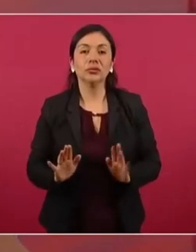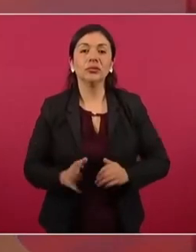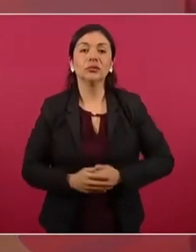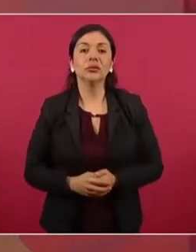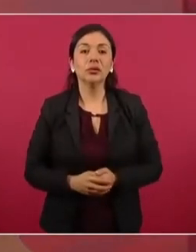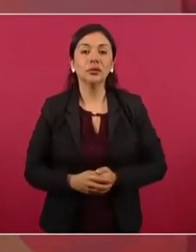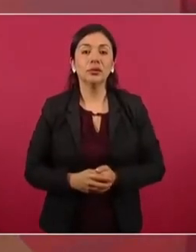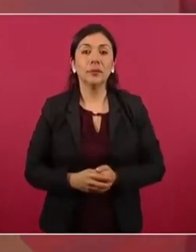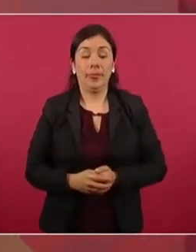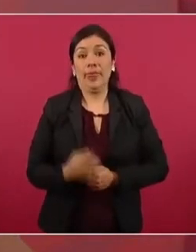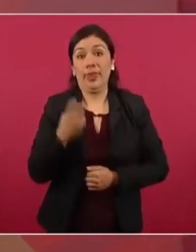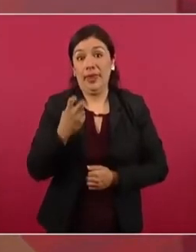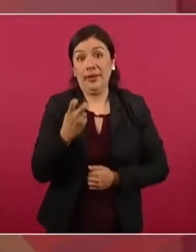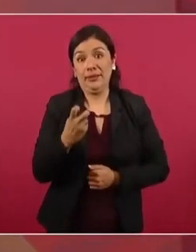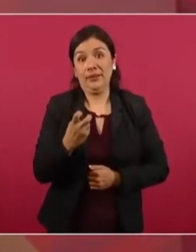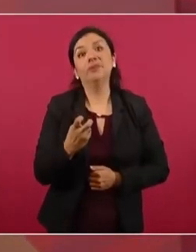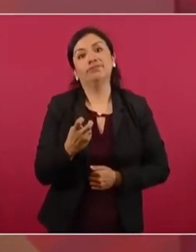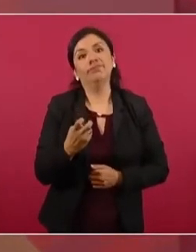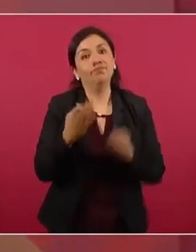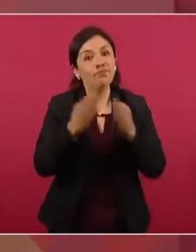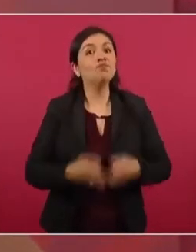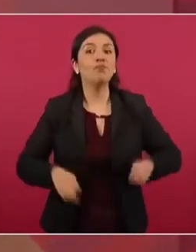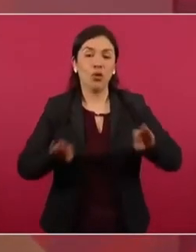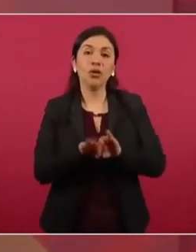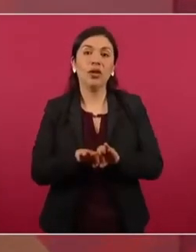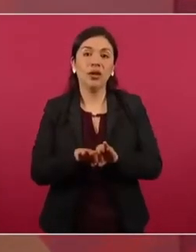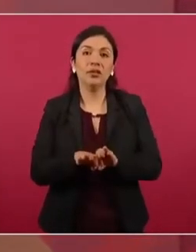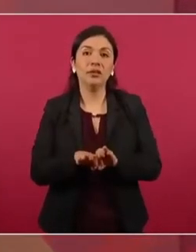Y esa es una contribución. ¿Por qué?